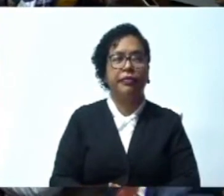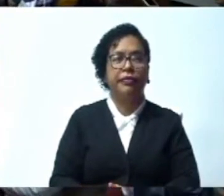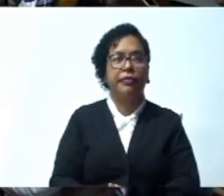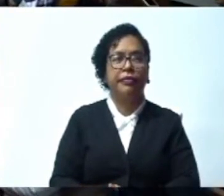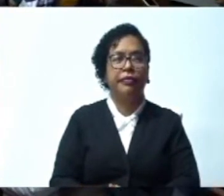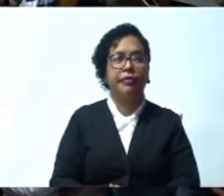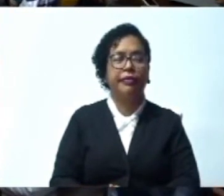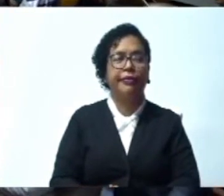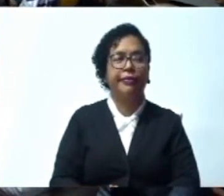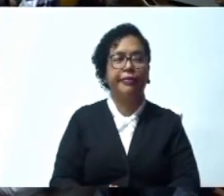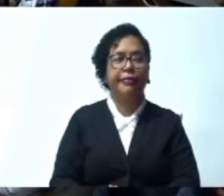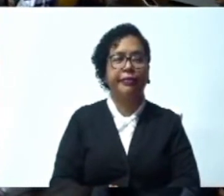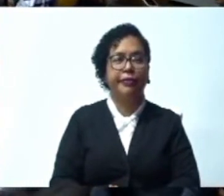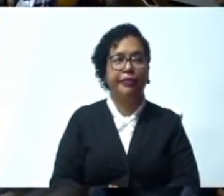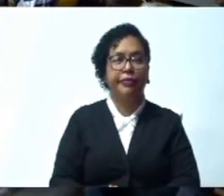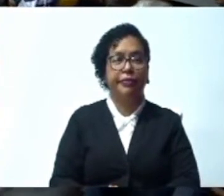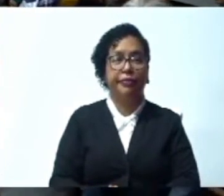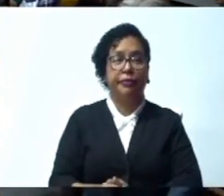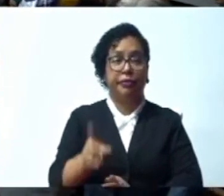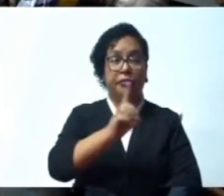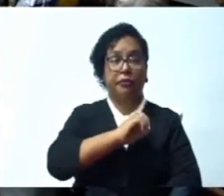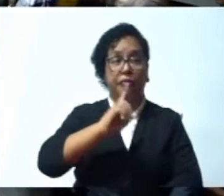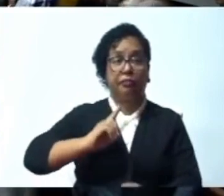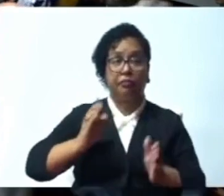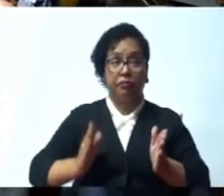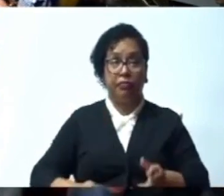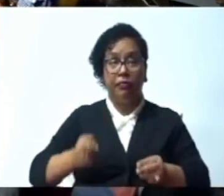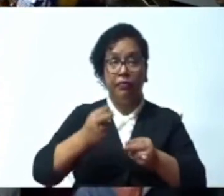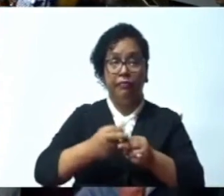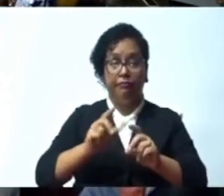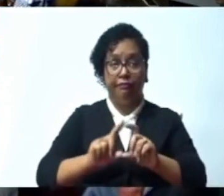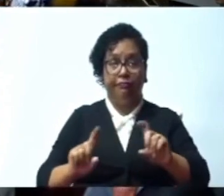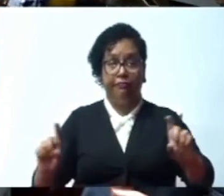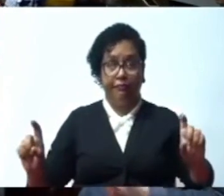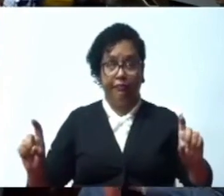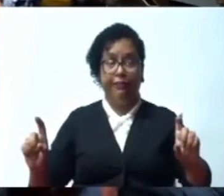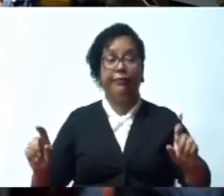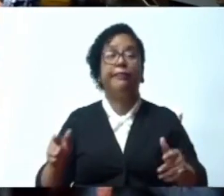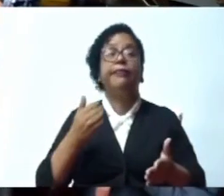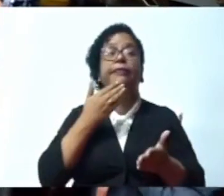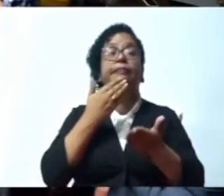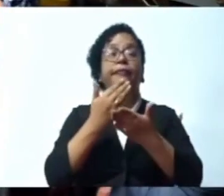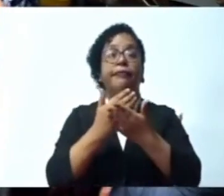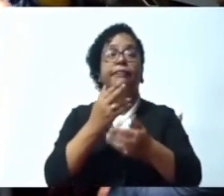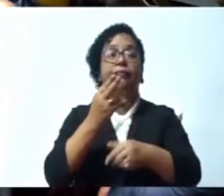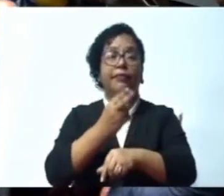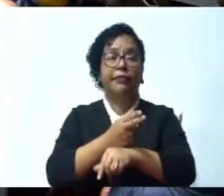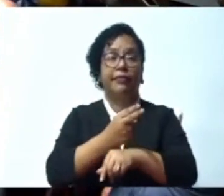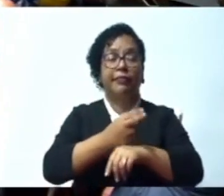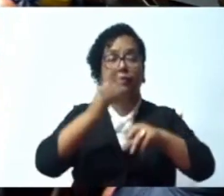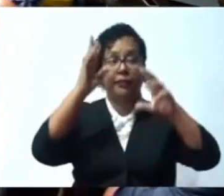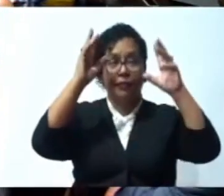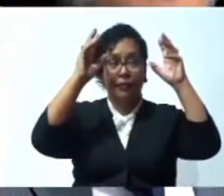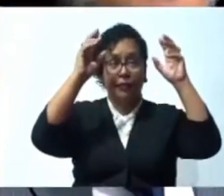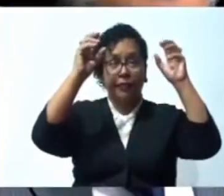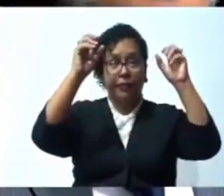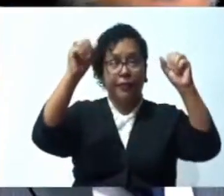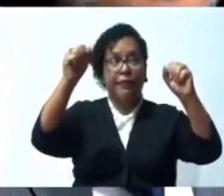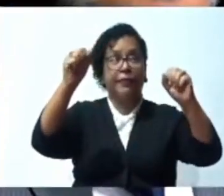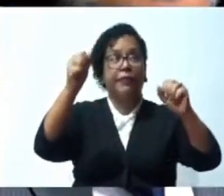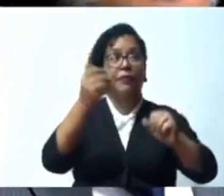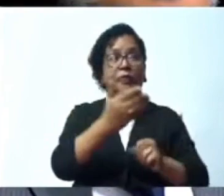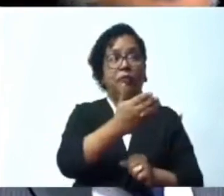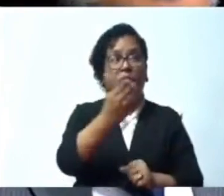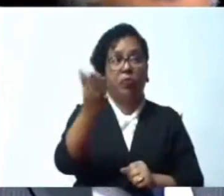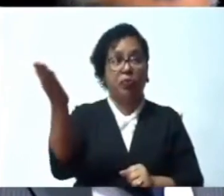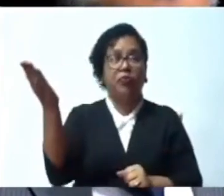Buenas tardes Presidente, bufete directivo, diputados, diputadas, colaboradores, colaboradoras de